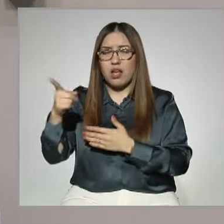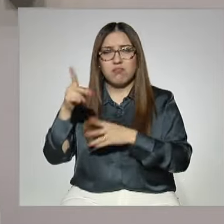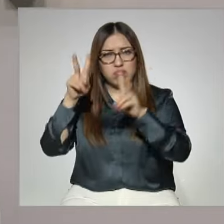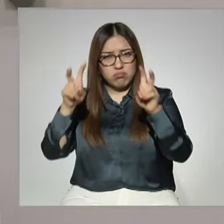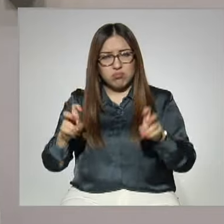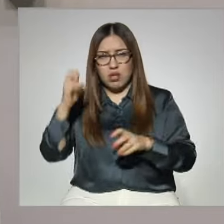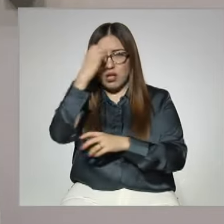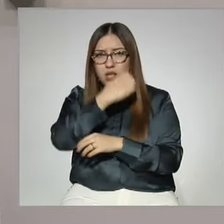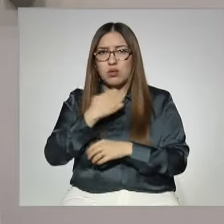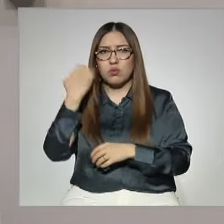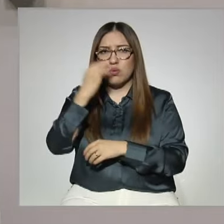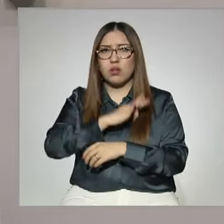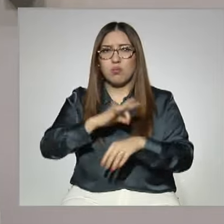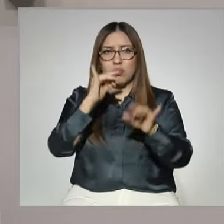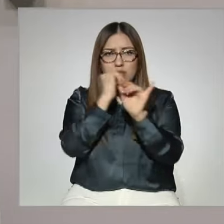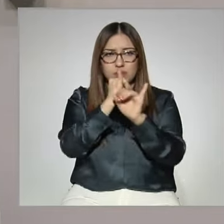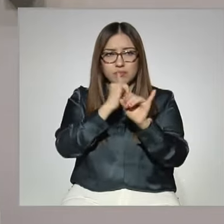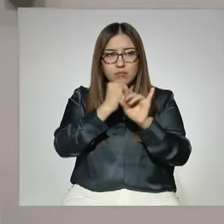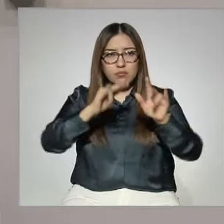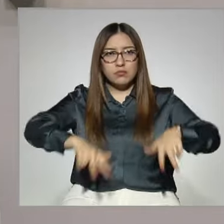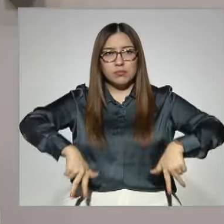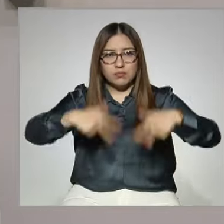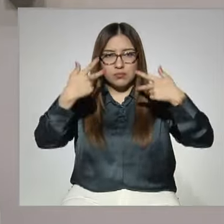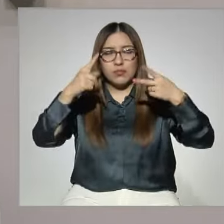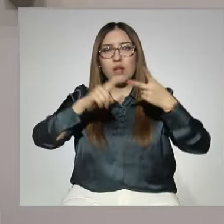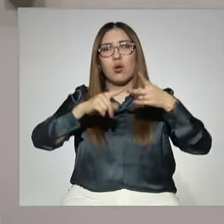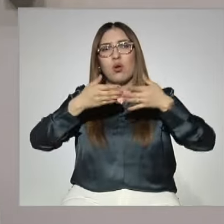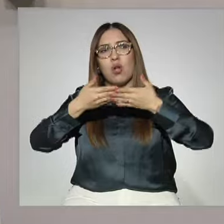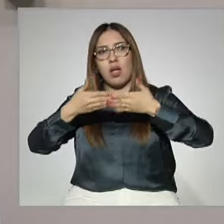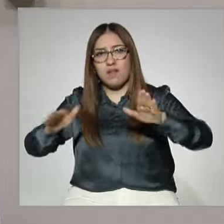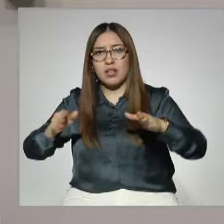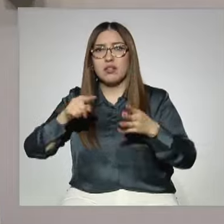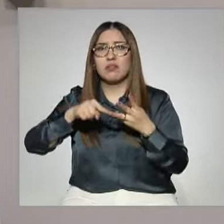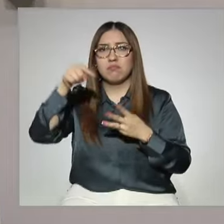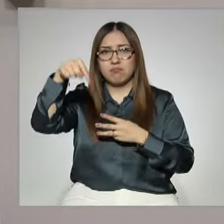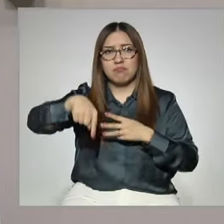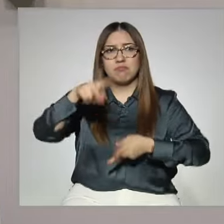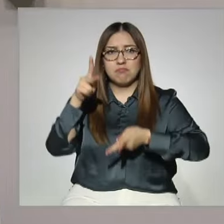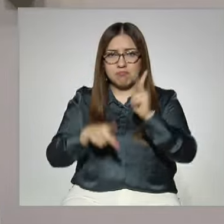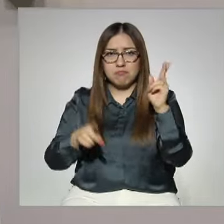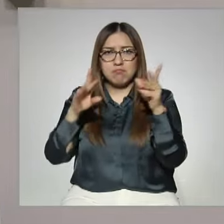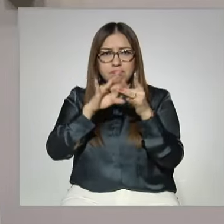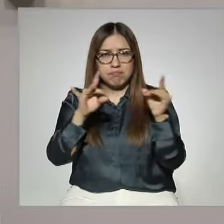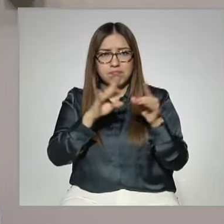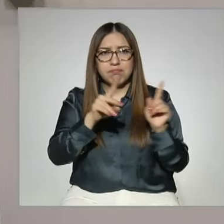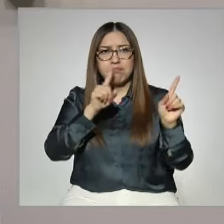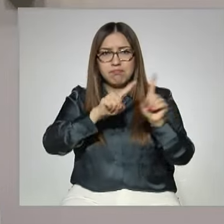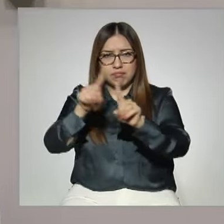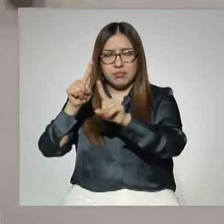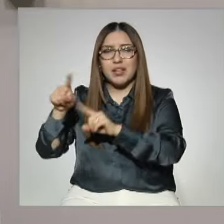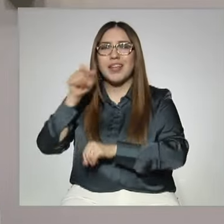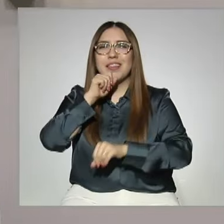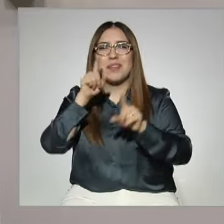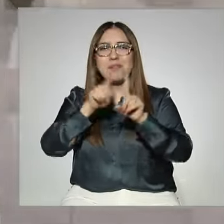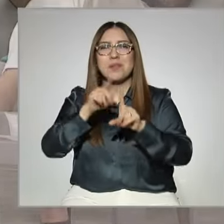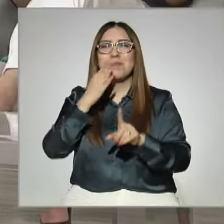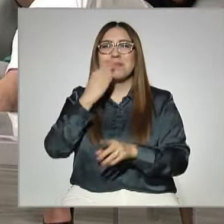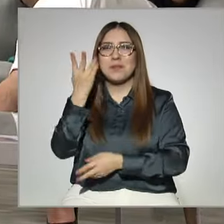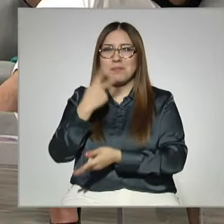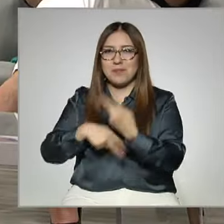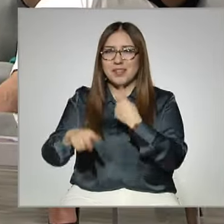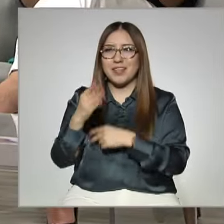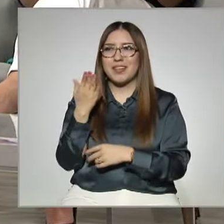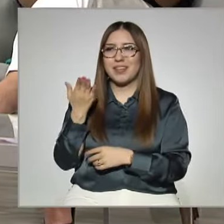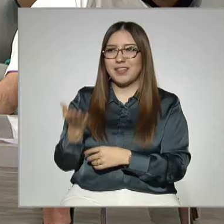ya sea en línea, ya sea abierta. Aquí les vamos a platicar de las opciones. Y también queremos darle la bienvenida esta mañana al